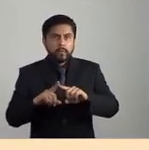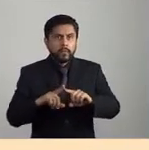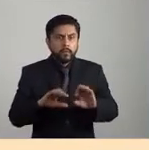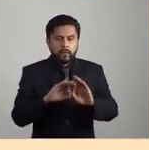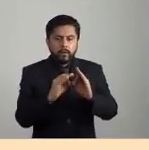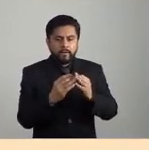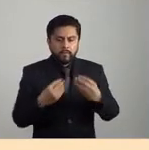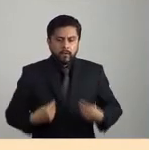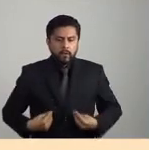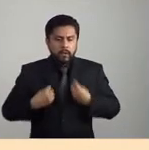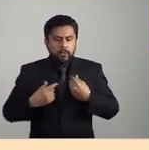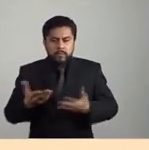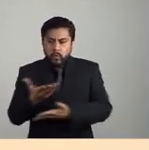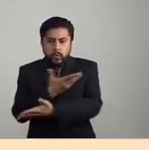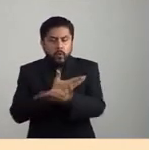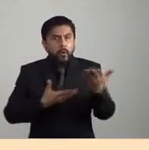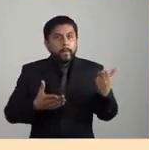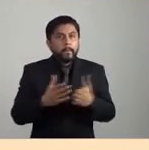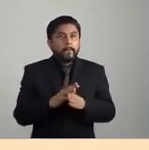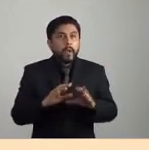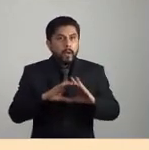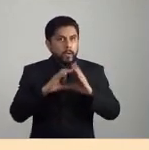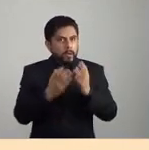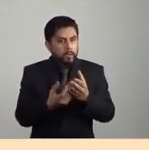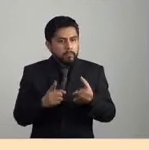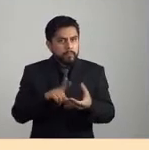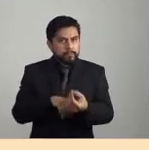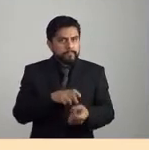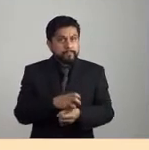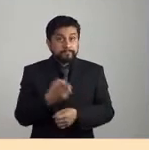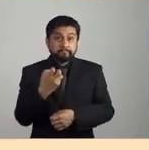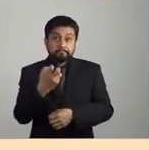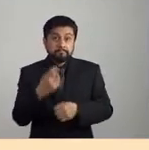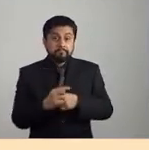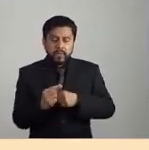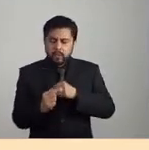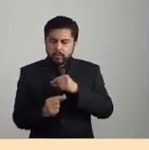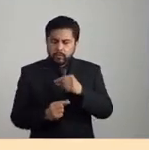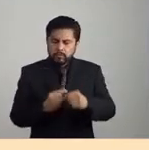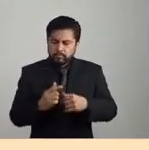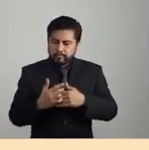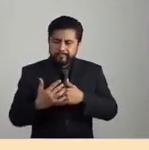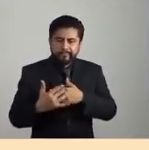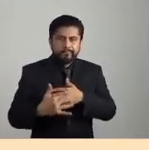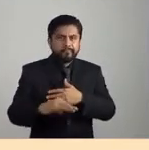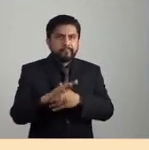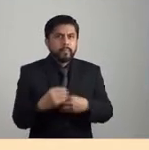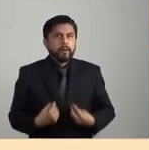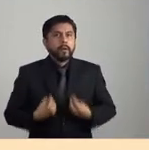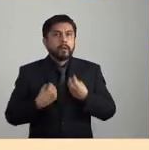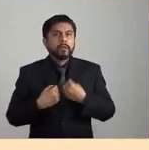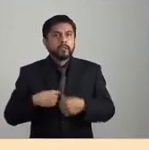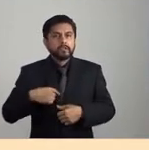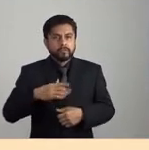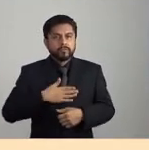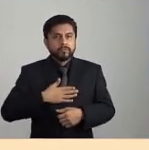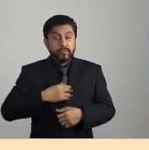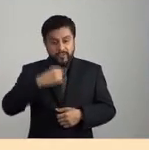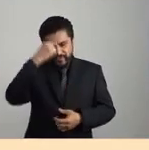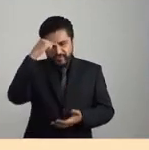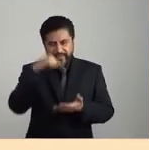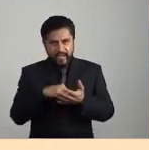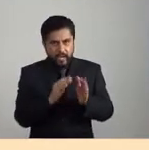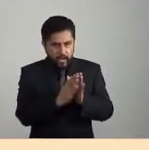compartimos, ¿no?, esta aventura de la vida. Y en ese sentido creo que el libro nos regala